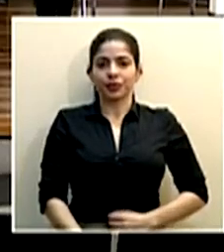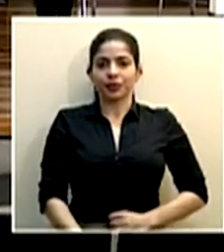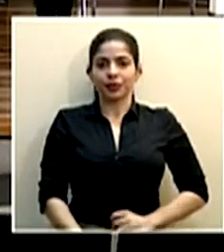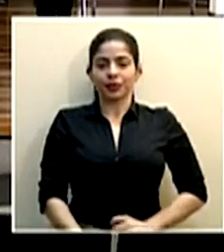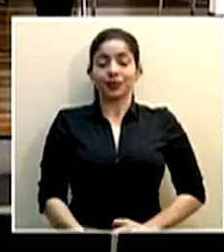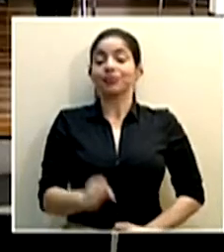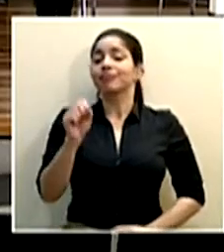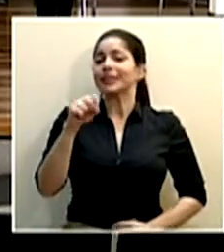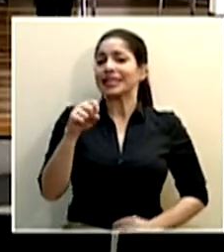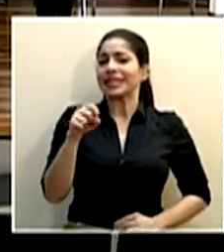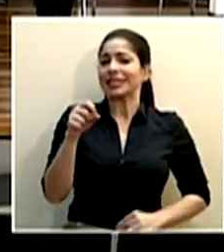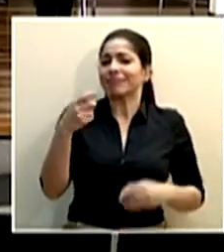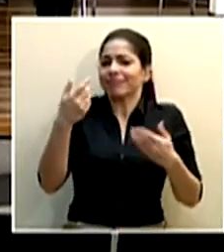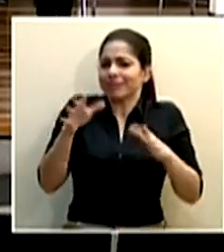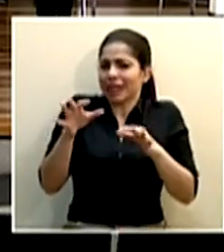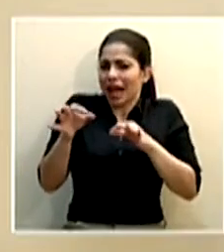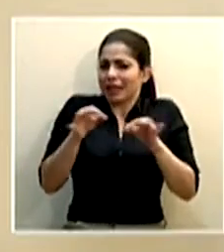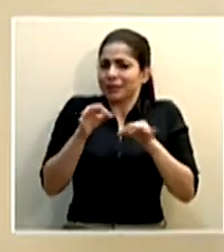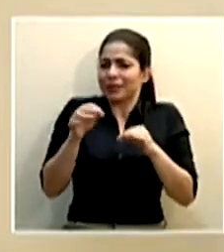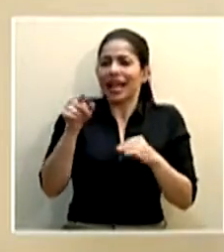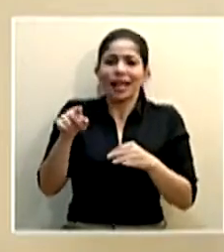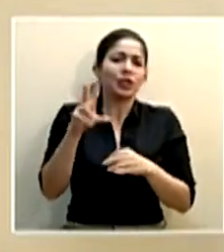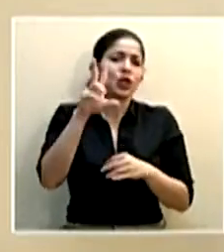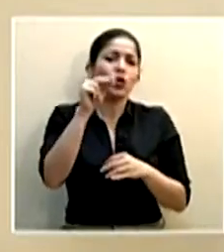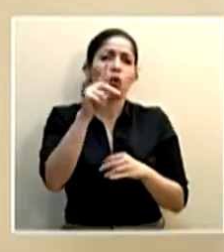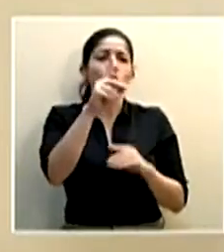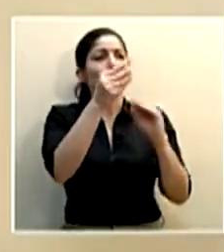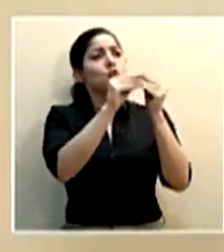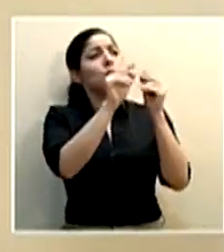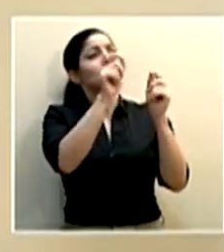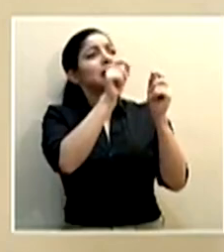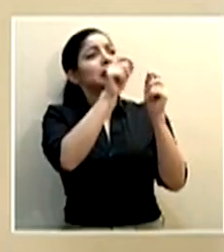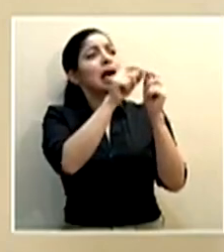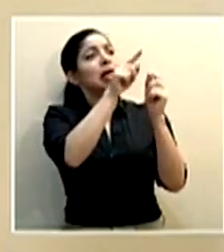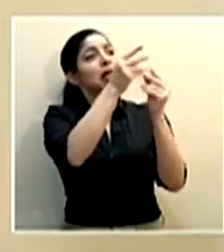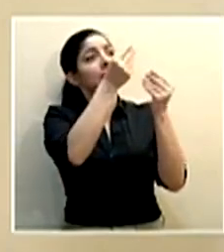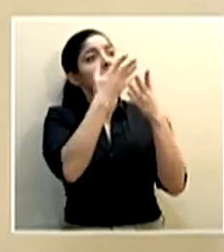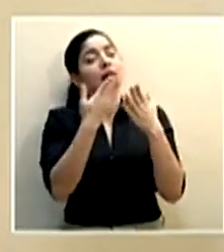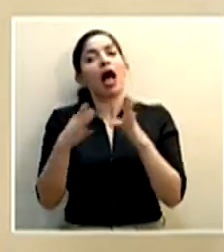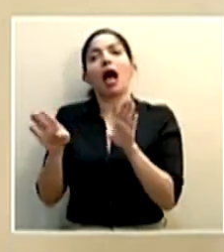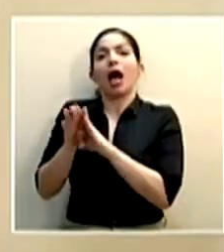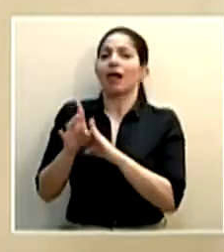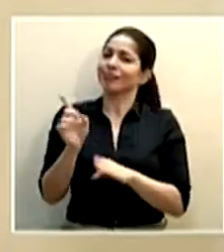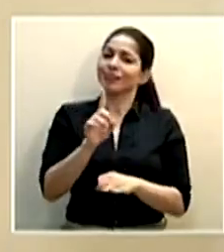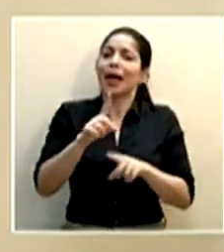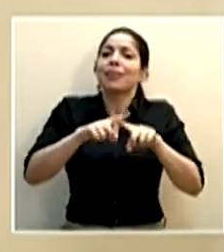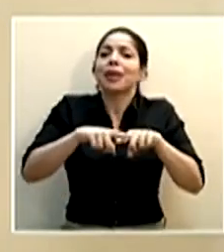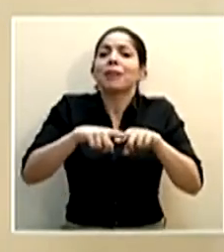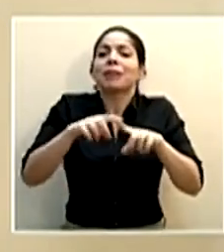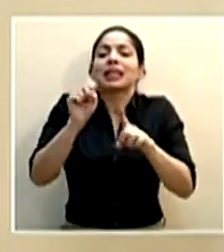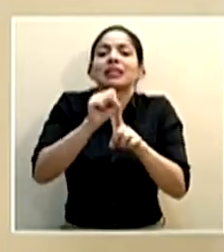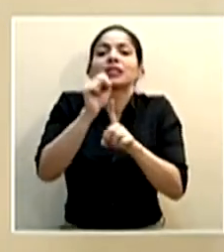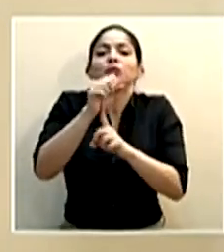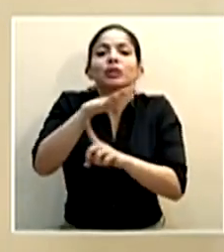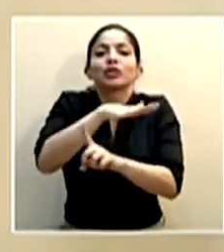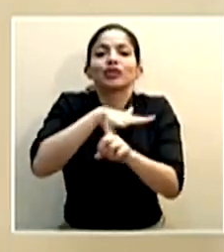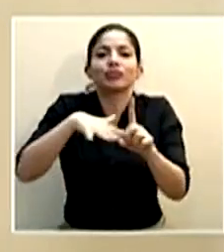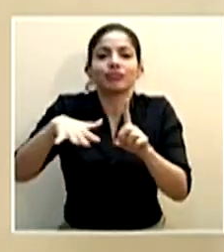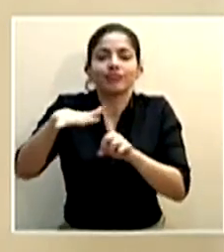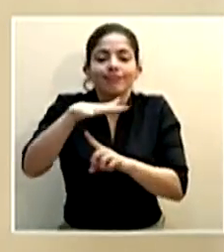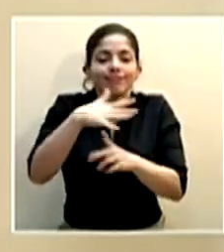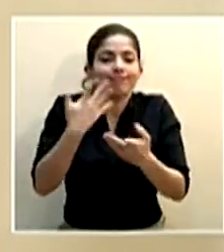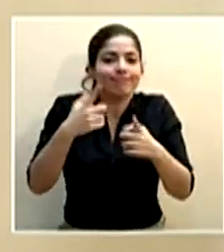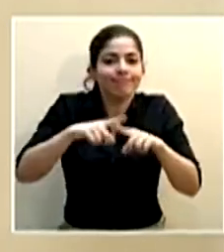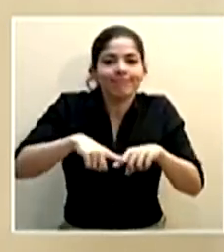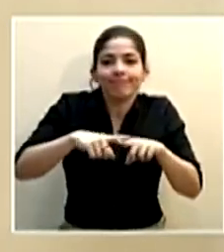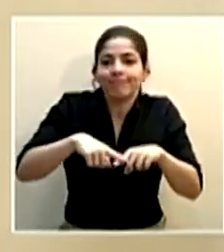si ya ya le hemos indicado que eso no es un número absoluto porque eso depende de la situación que rodean esos casos ya dijimos que por